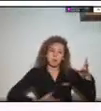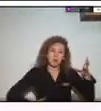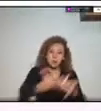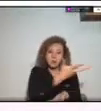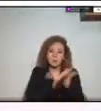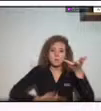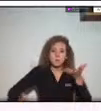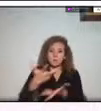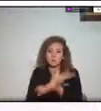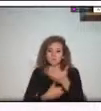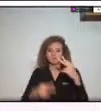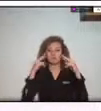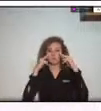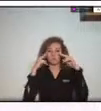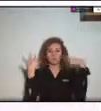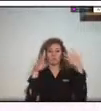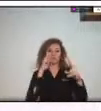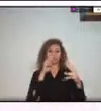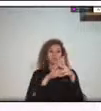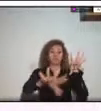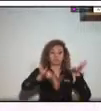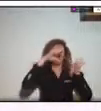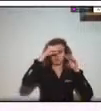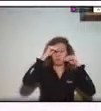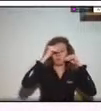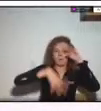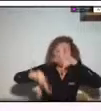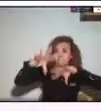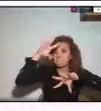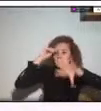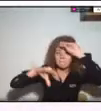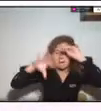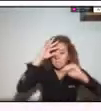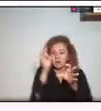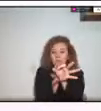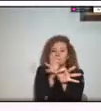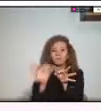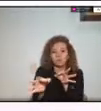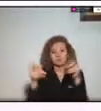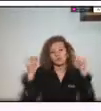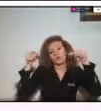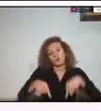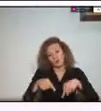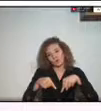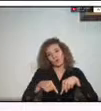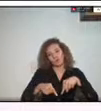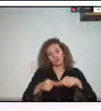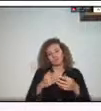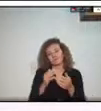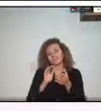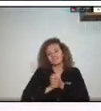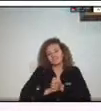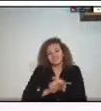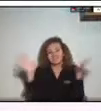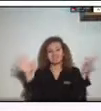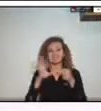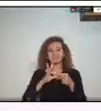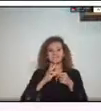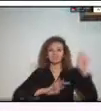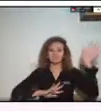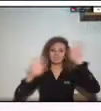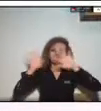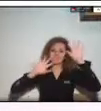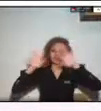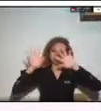conocimiento y aprendizaje del pie de Montellanero les damos hoy pues un cordial saludo y nos despedimos